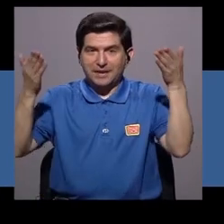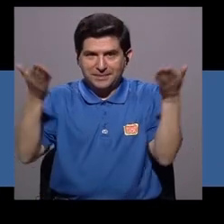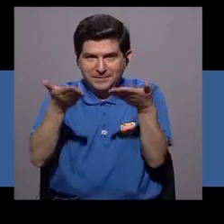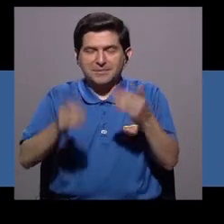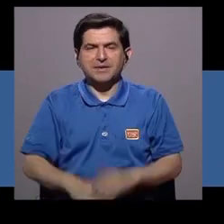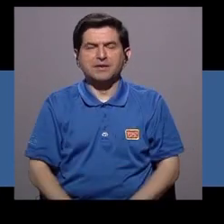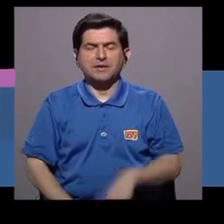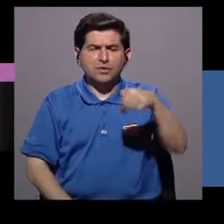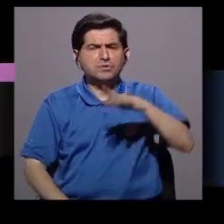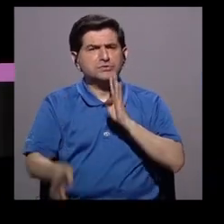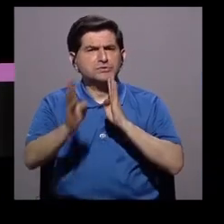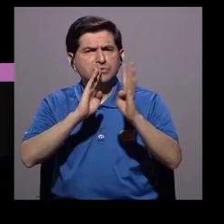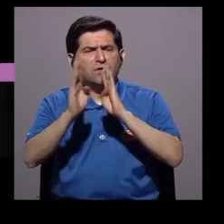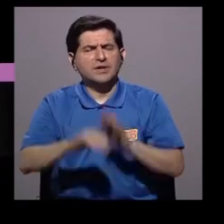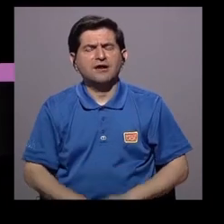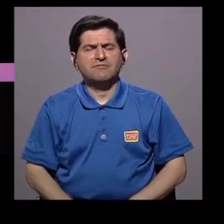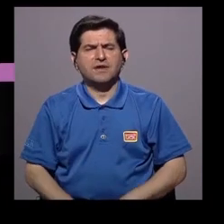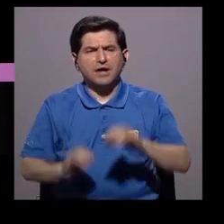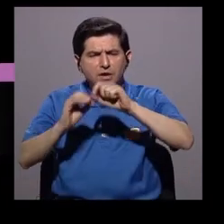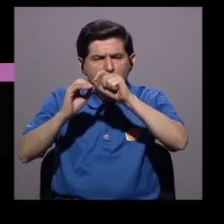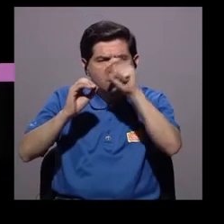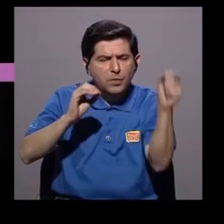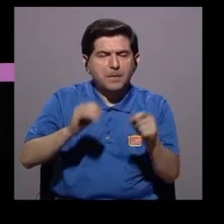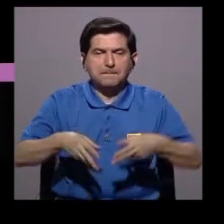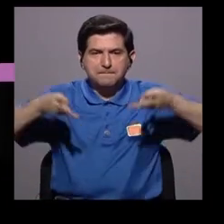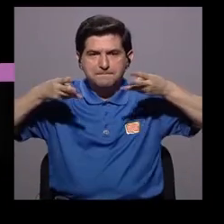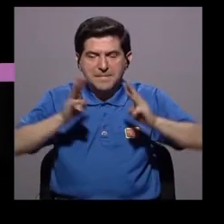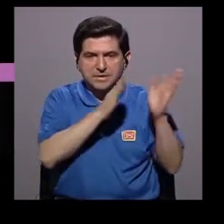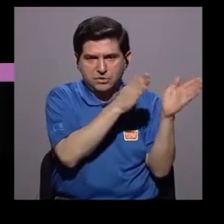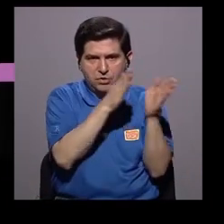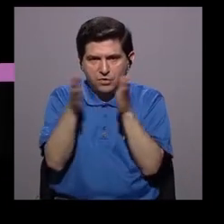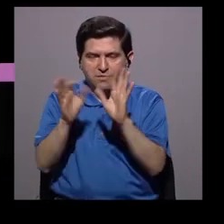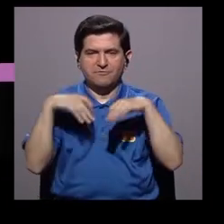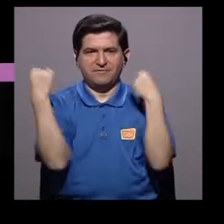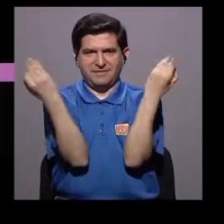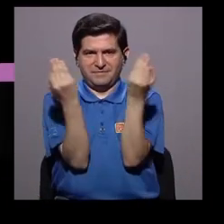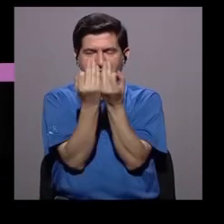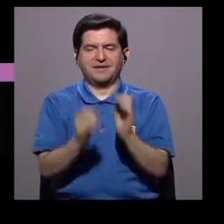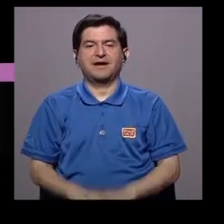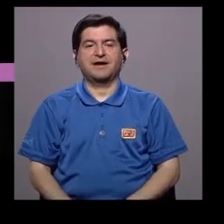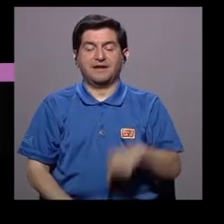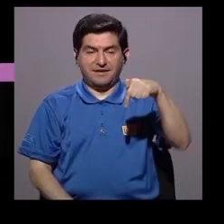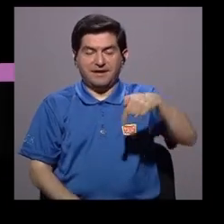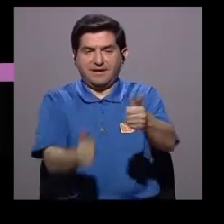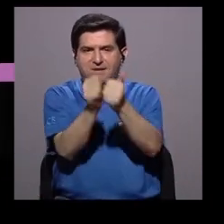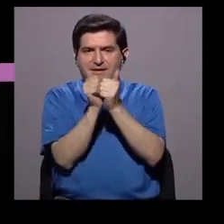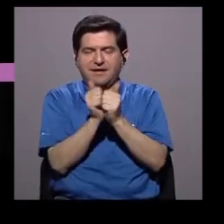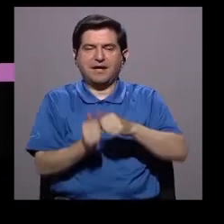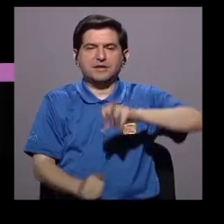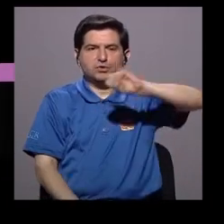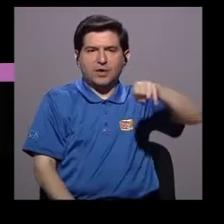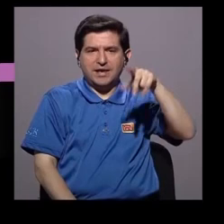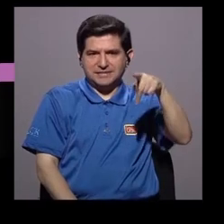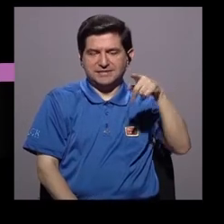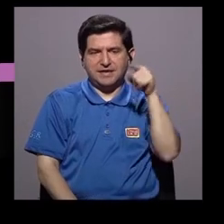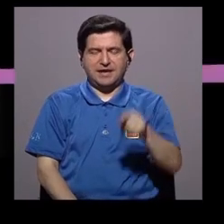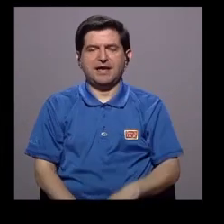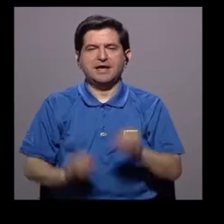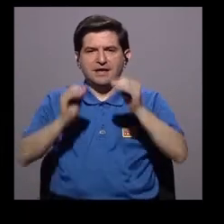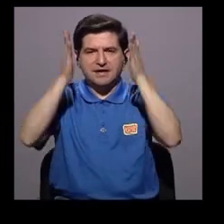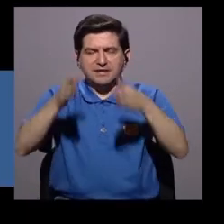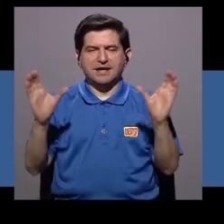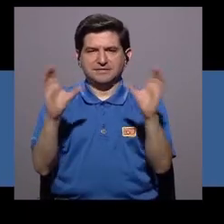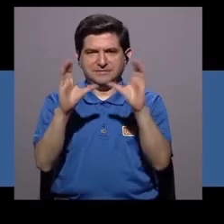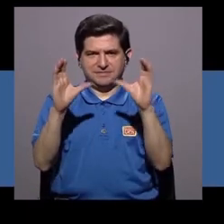Hola, bienvenidos. Hoy vamos a conversar acerca de la ovulación como método de planificación familiar. Por eso está con nosotros Johansen